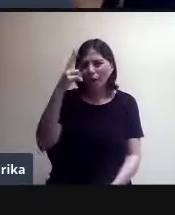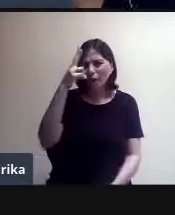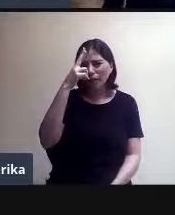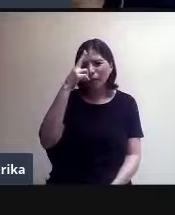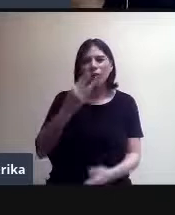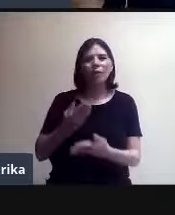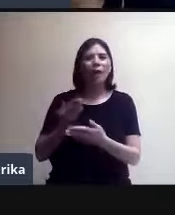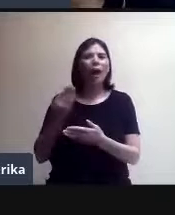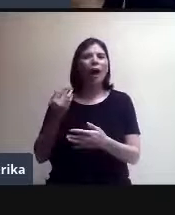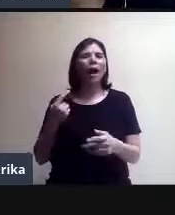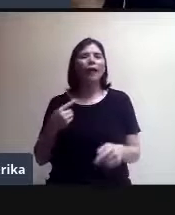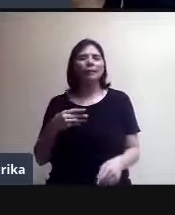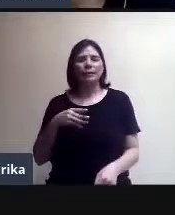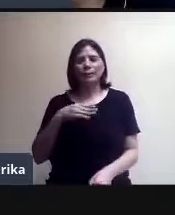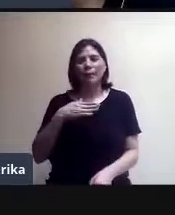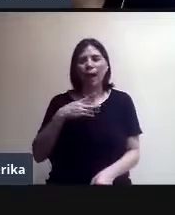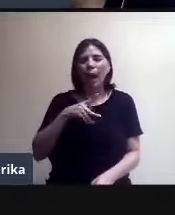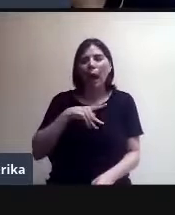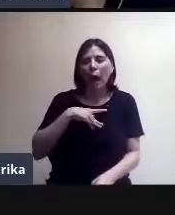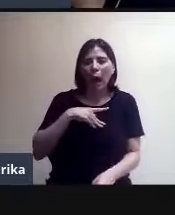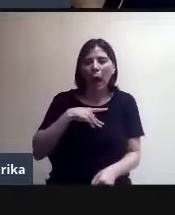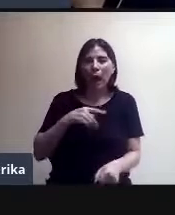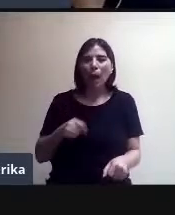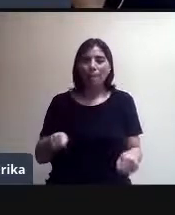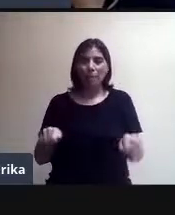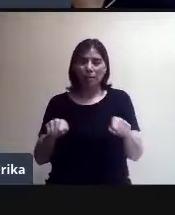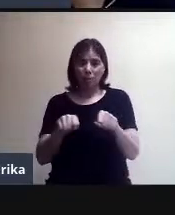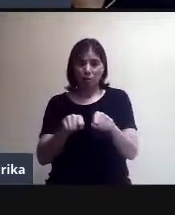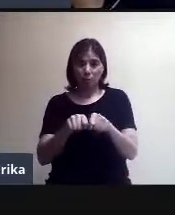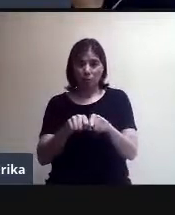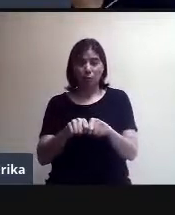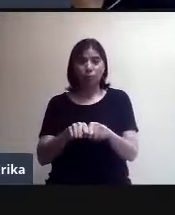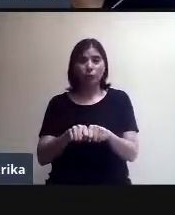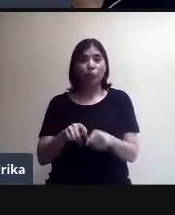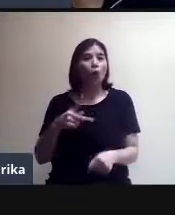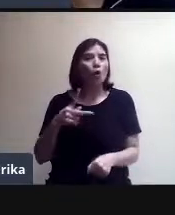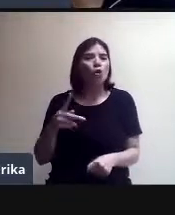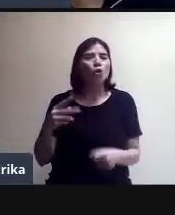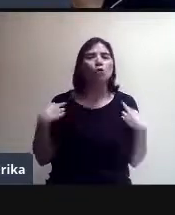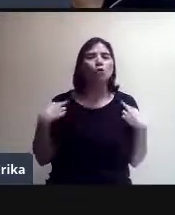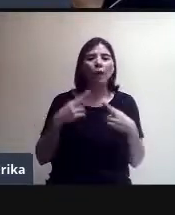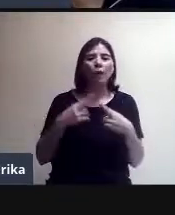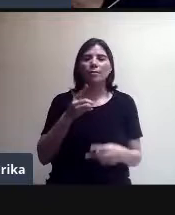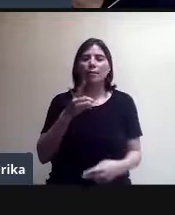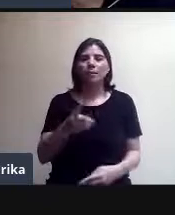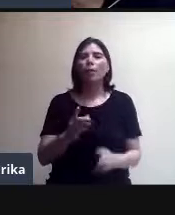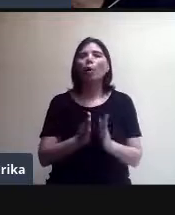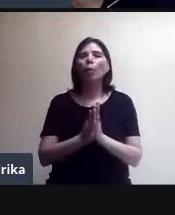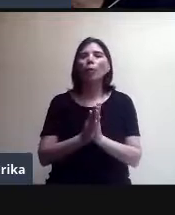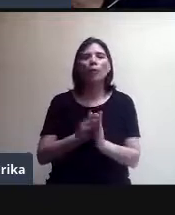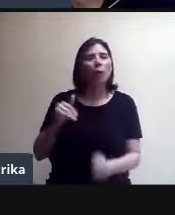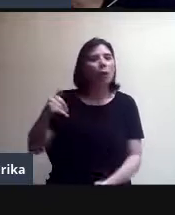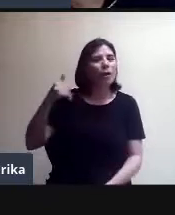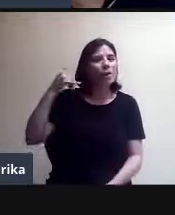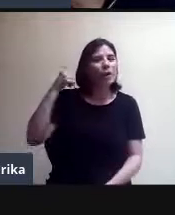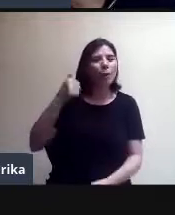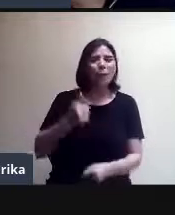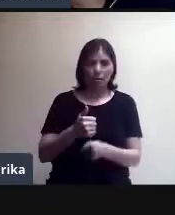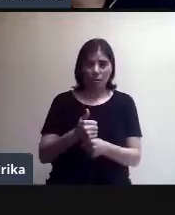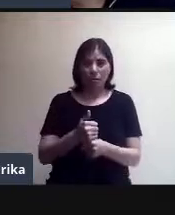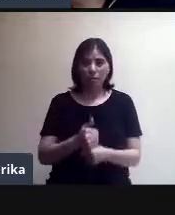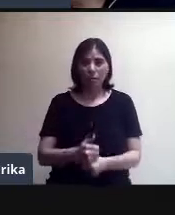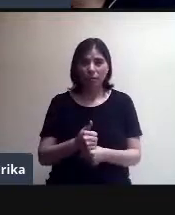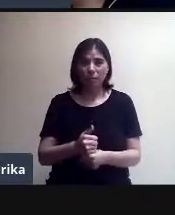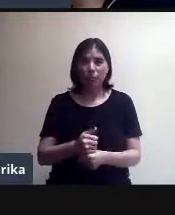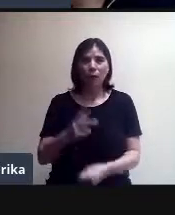maestra le dejó que le llamara a sus abuelos, y que les preguntara cómo hubieran hecho ellos en esa